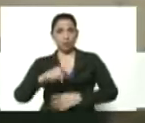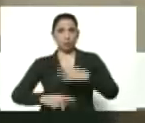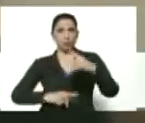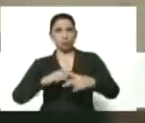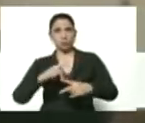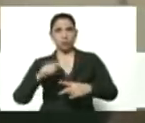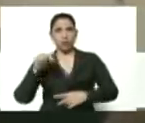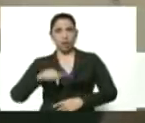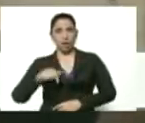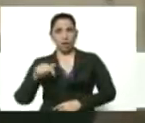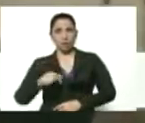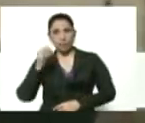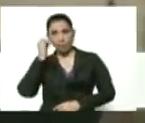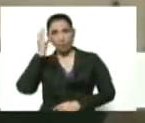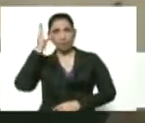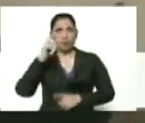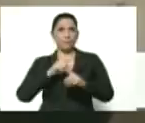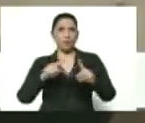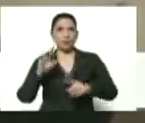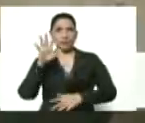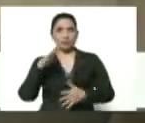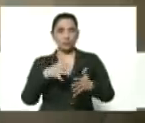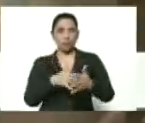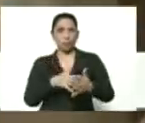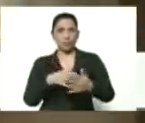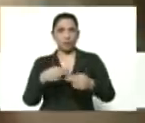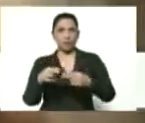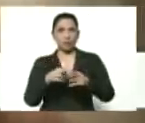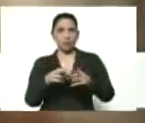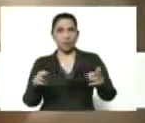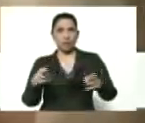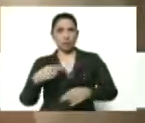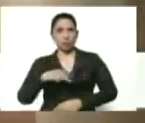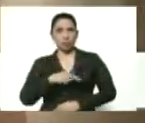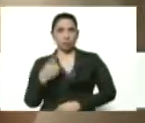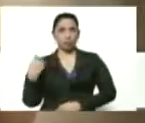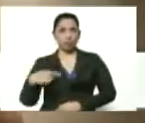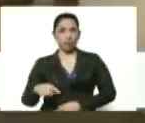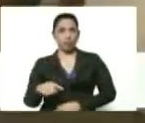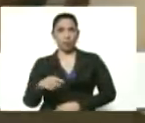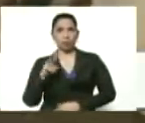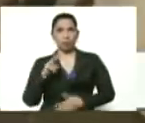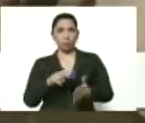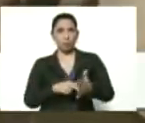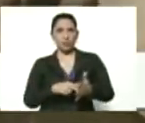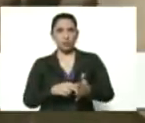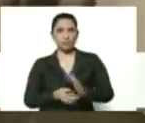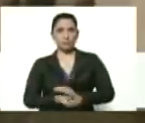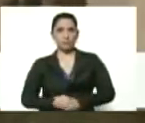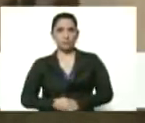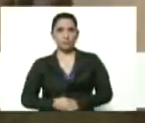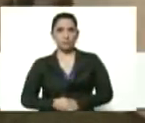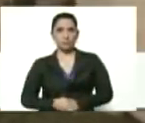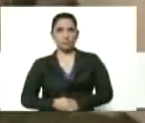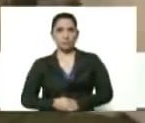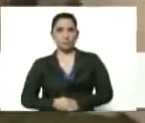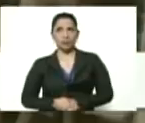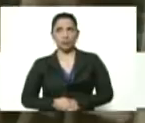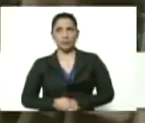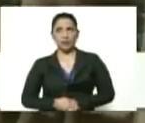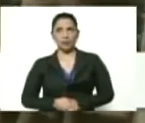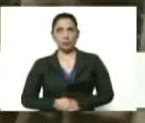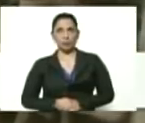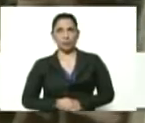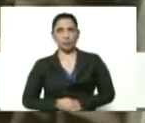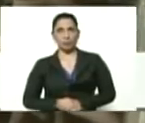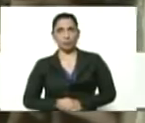contamos con capacidad para 5.000 animales, actualmente tenemos 2.000, gracias a Porcino del Alba por